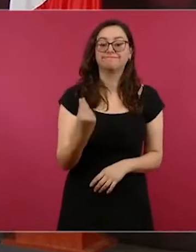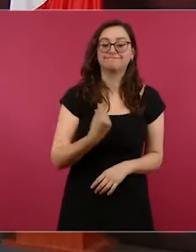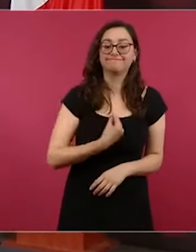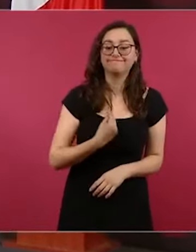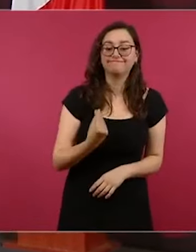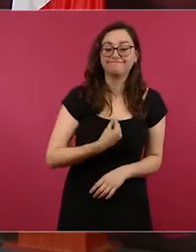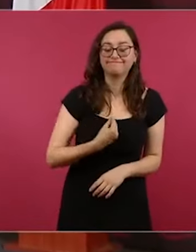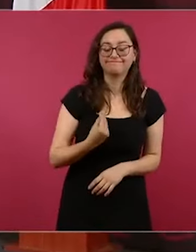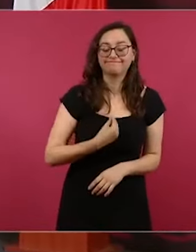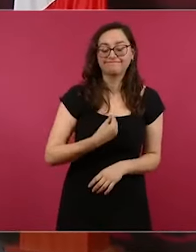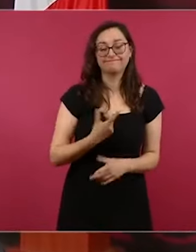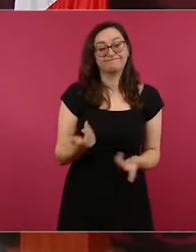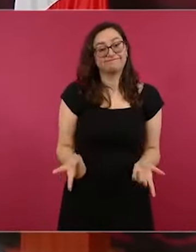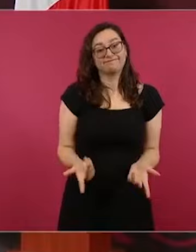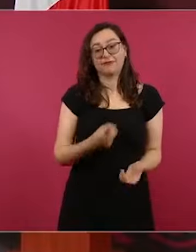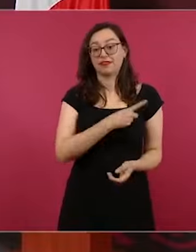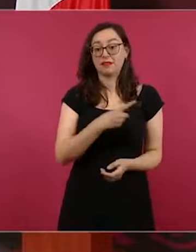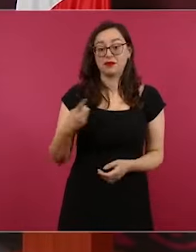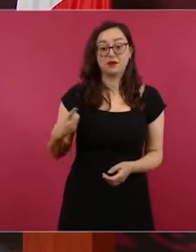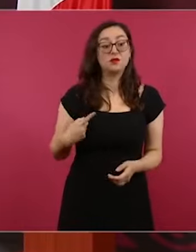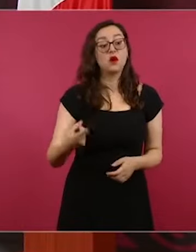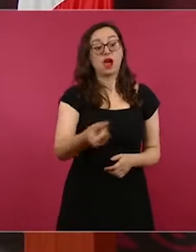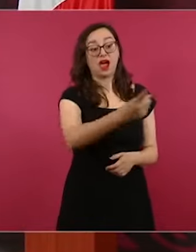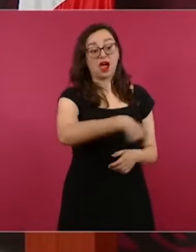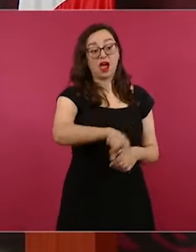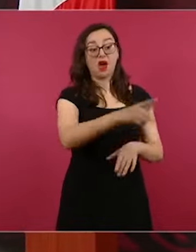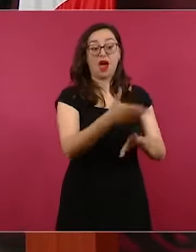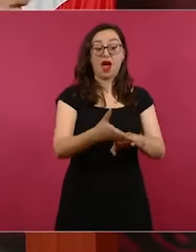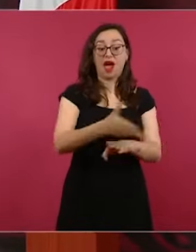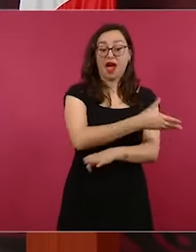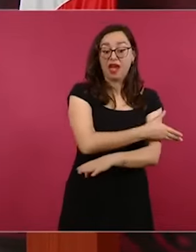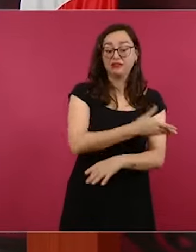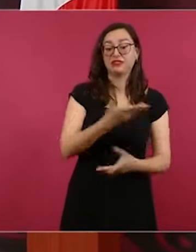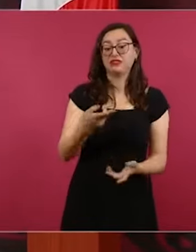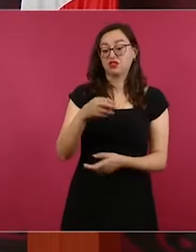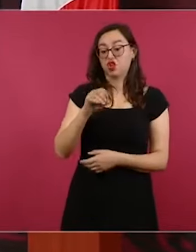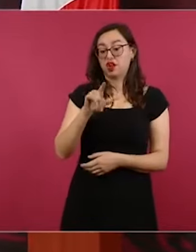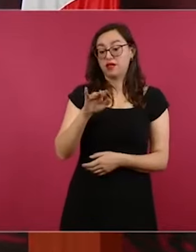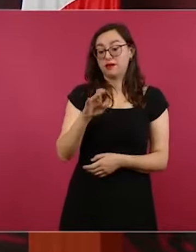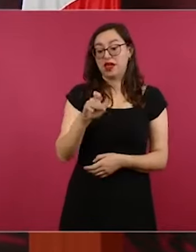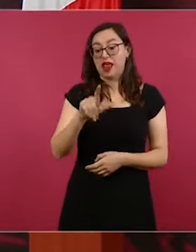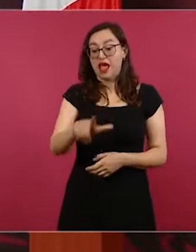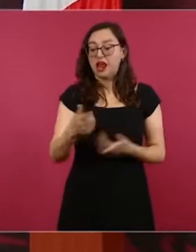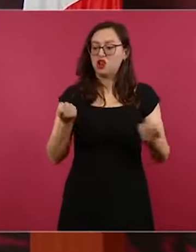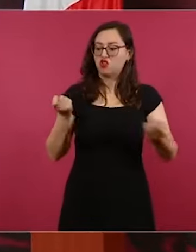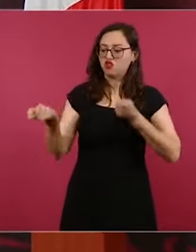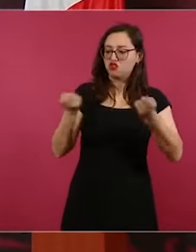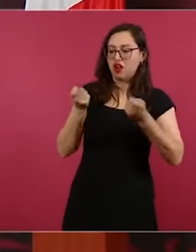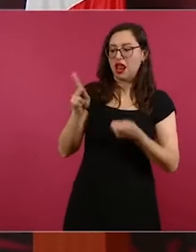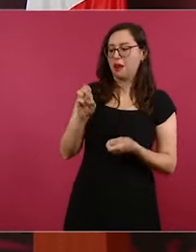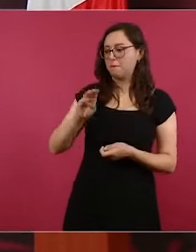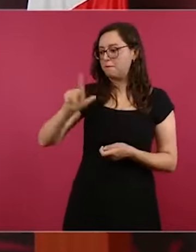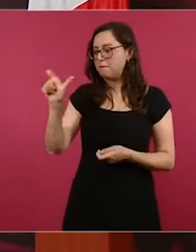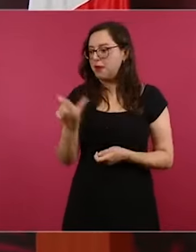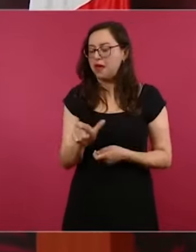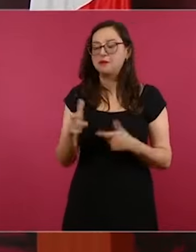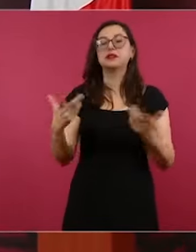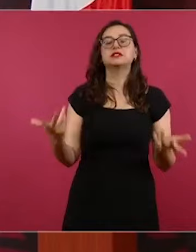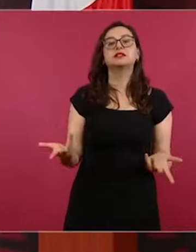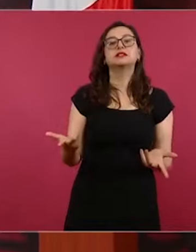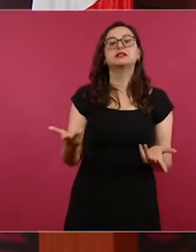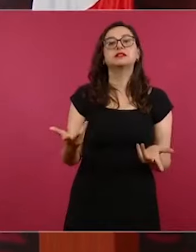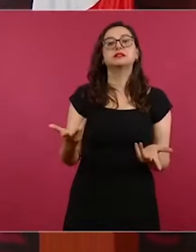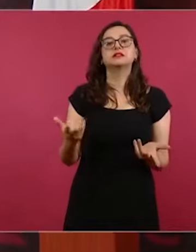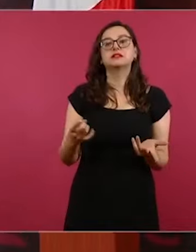política petrolera cuando se dedicaron a saquear a México